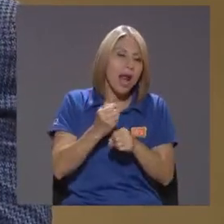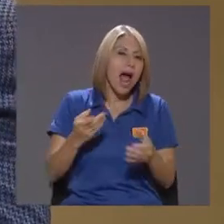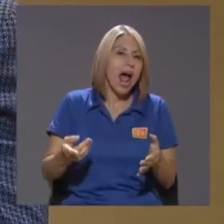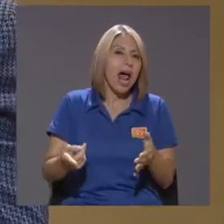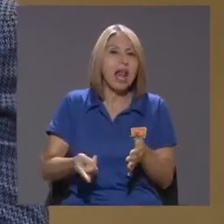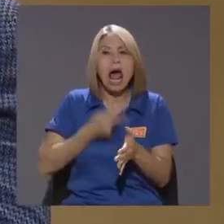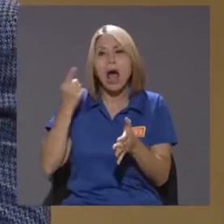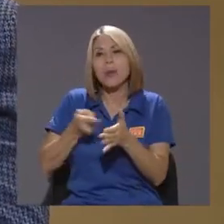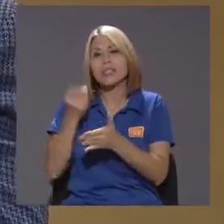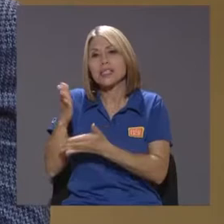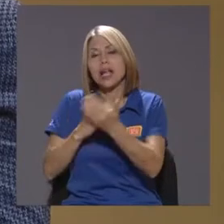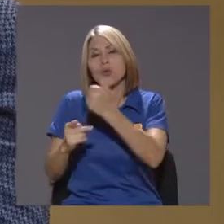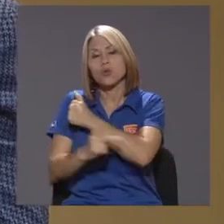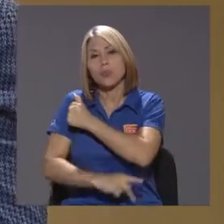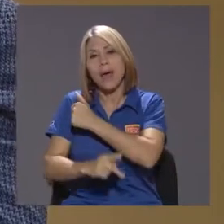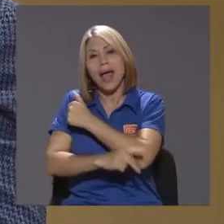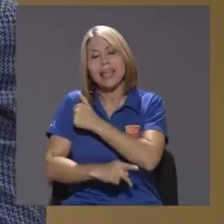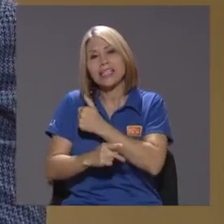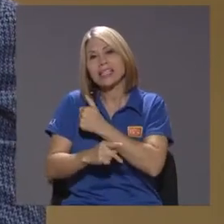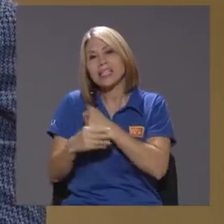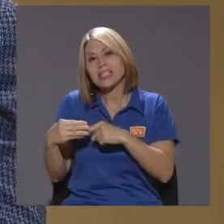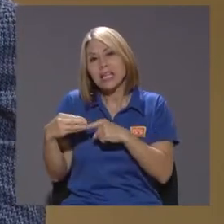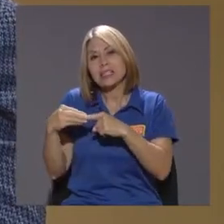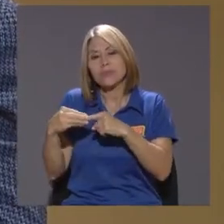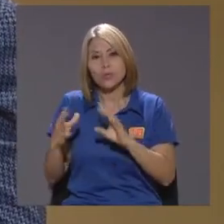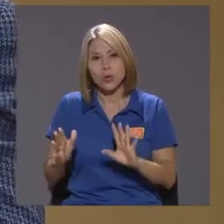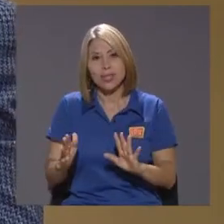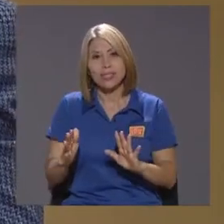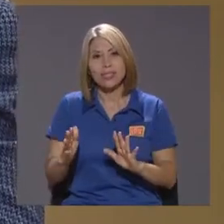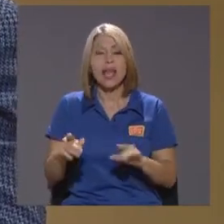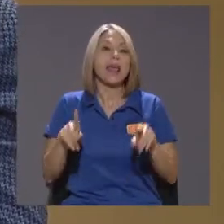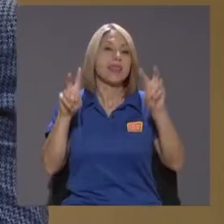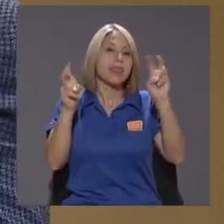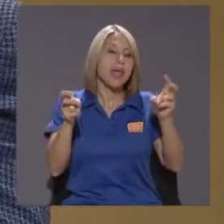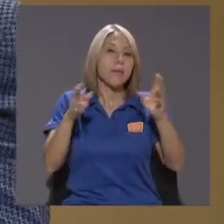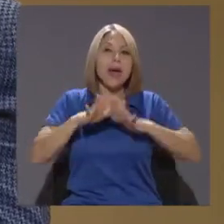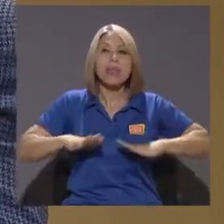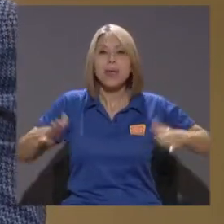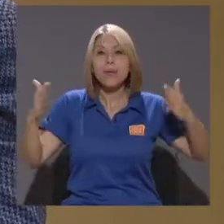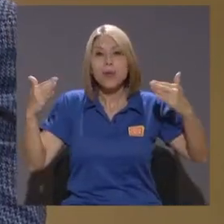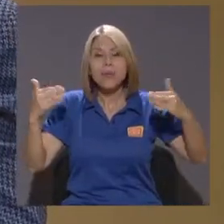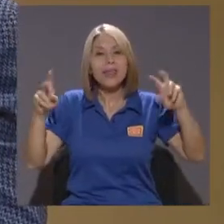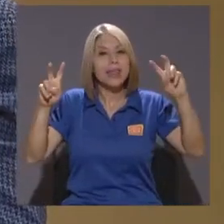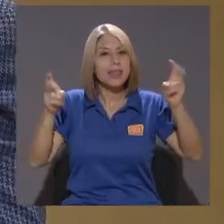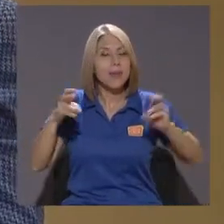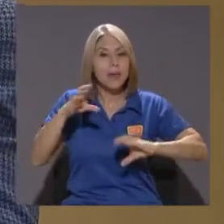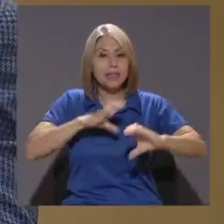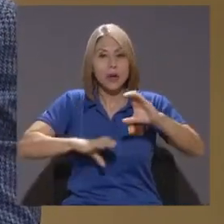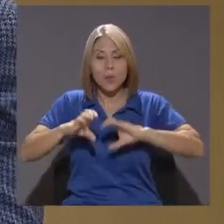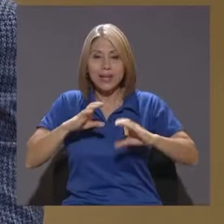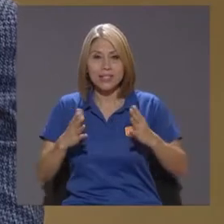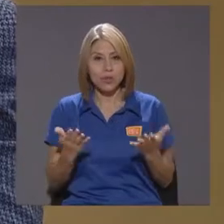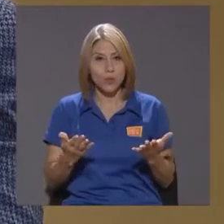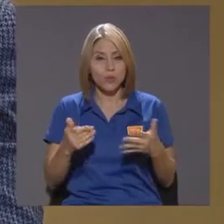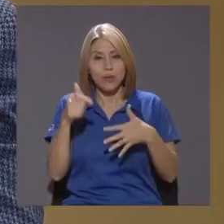Algunos países Hacían unas albedades El tema De medio ambiente Temas de comercio ¿Verdad? Entonces